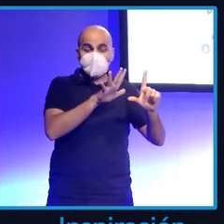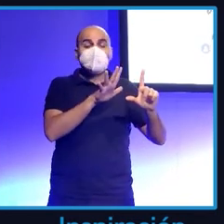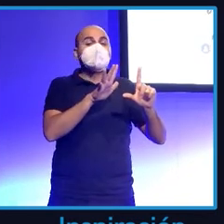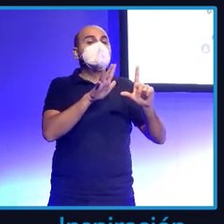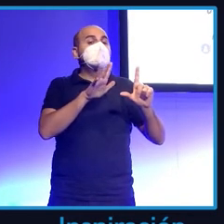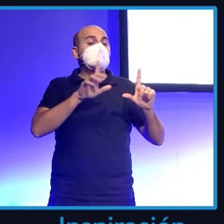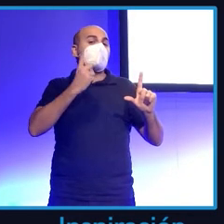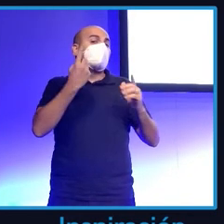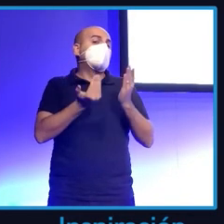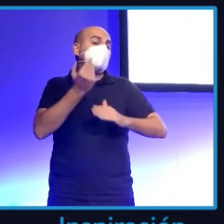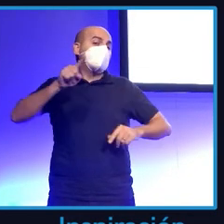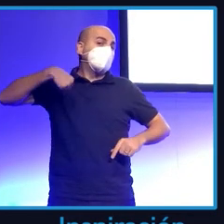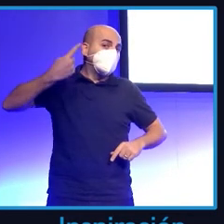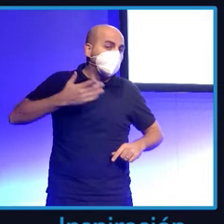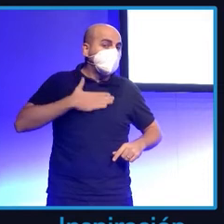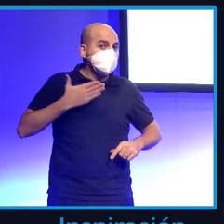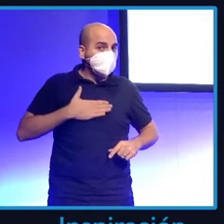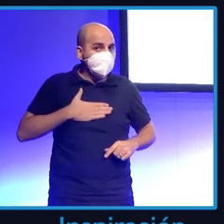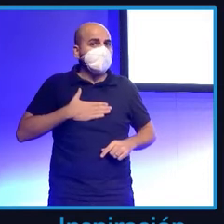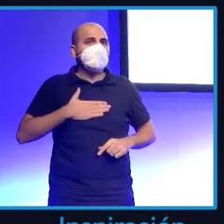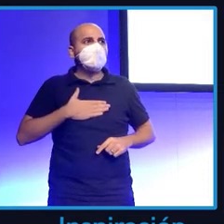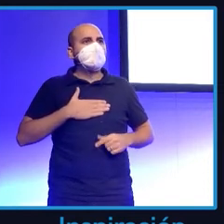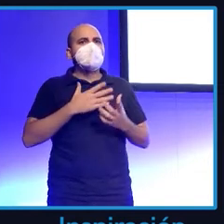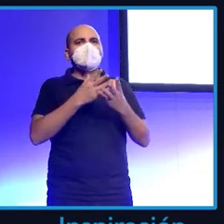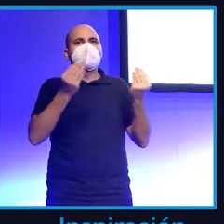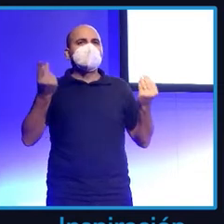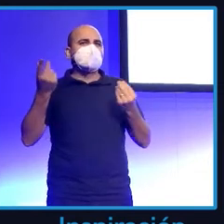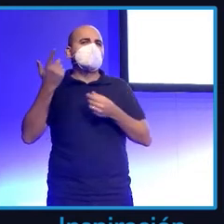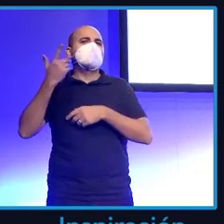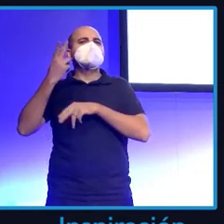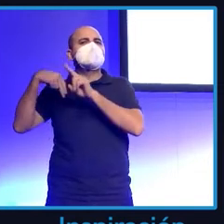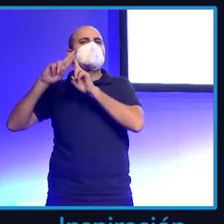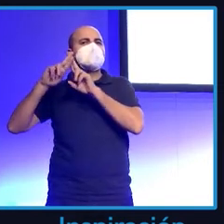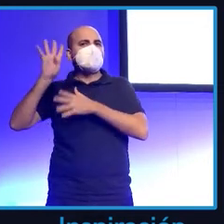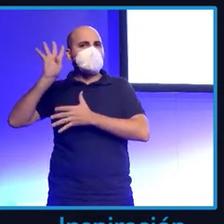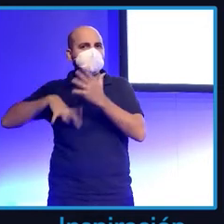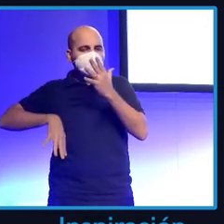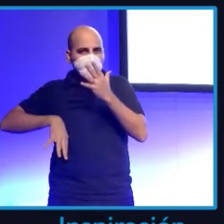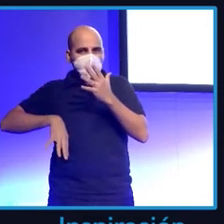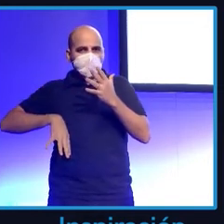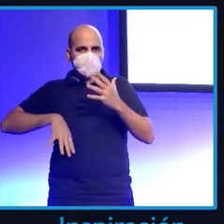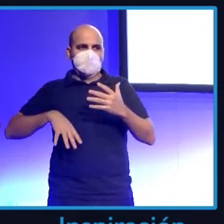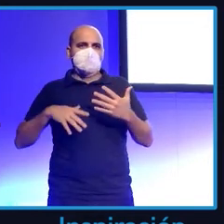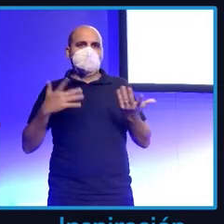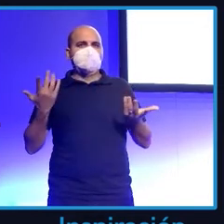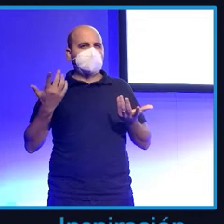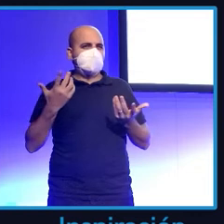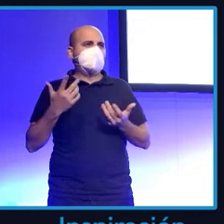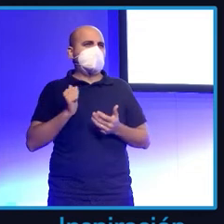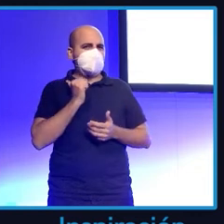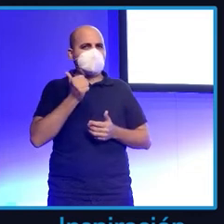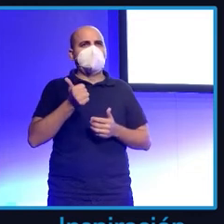al día siguiente me empezaron a mandar esto, de la Generalitat de Cataluña. No sé si veis alguna similitud